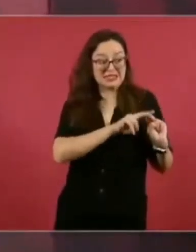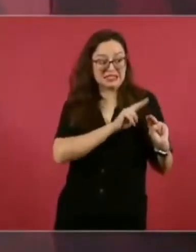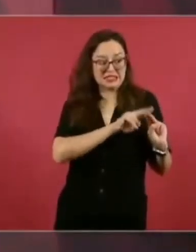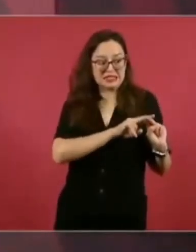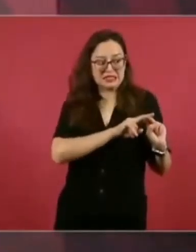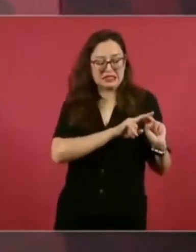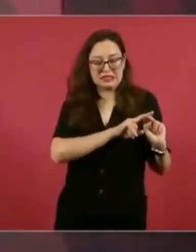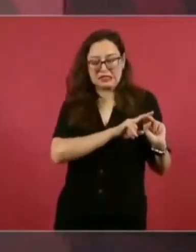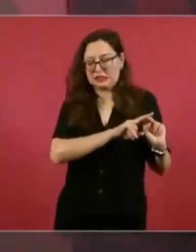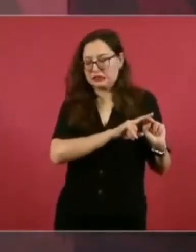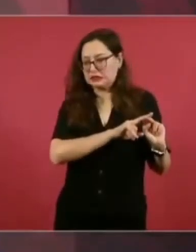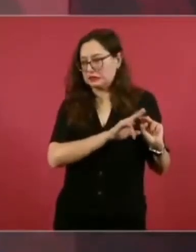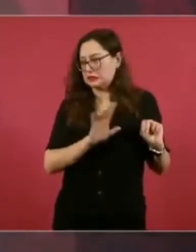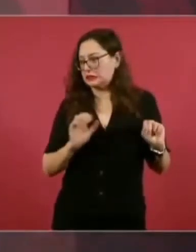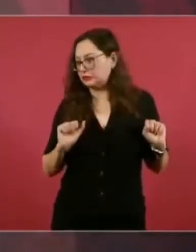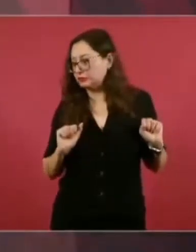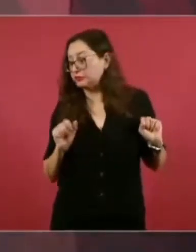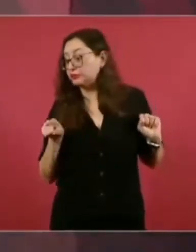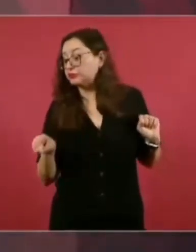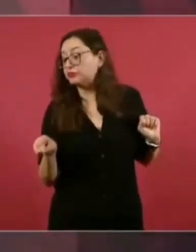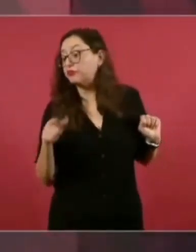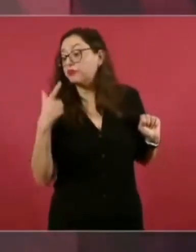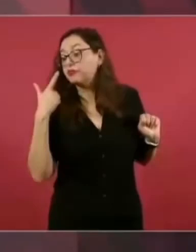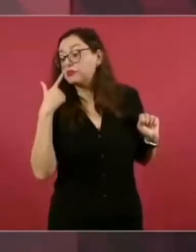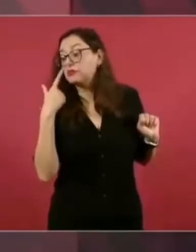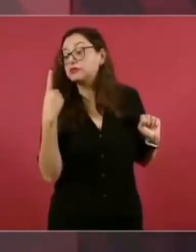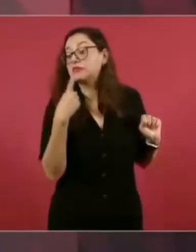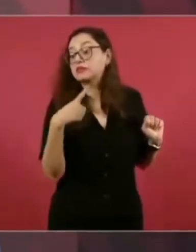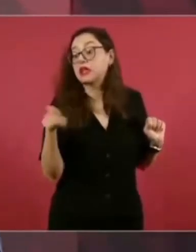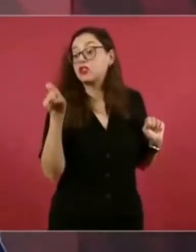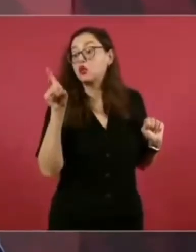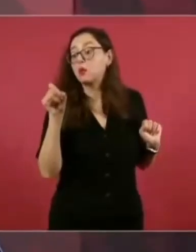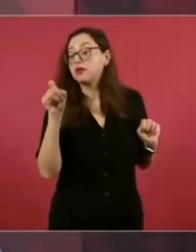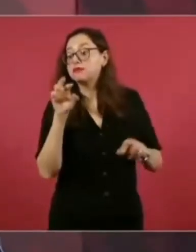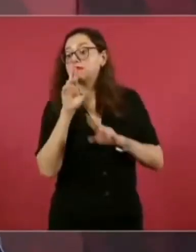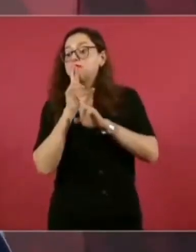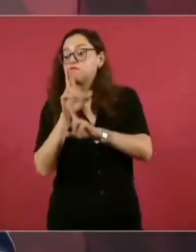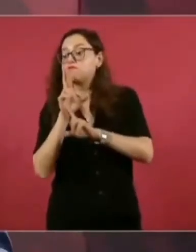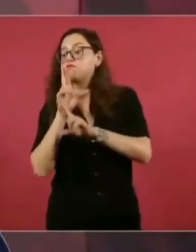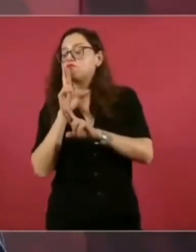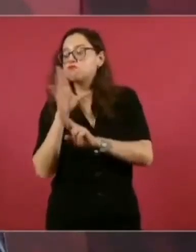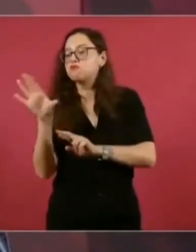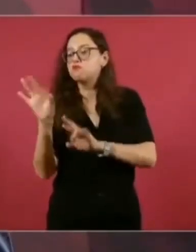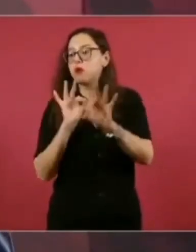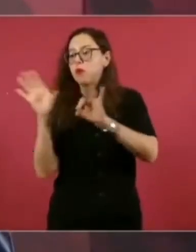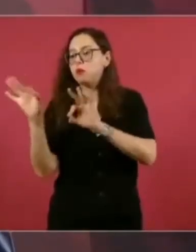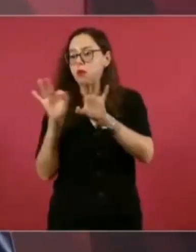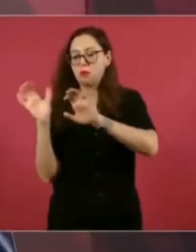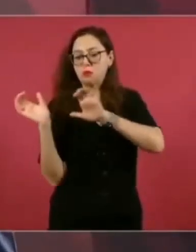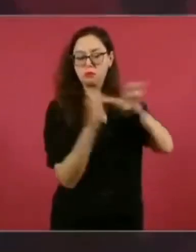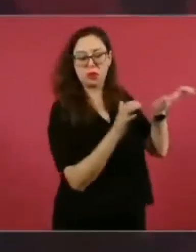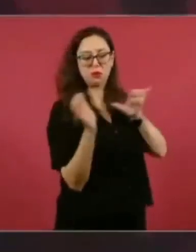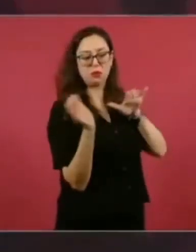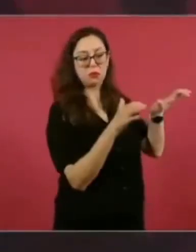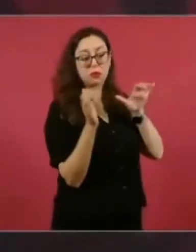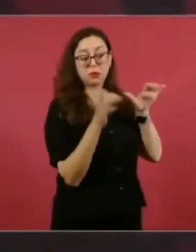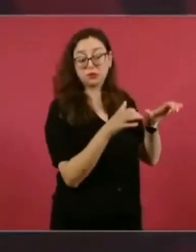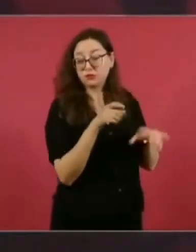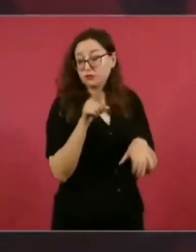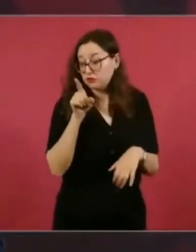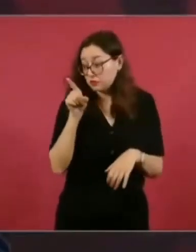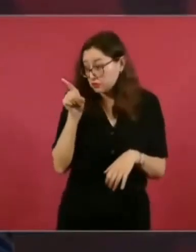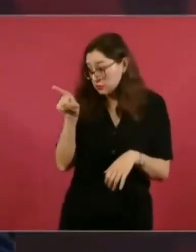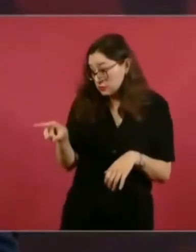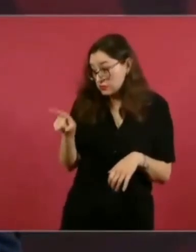admitir a los que contestaran bien 120 de de las 125 preguntas, y el que contestaba